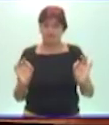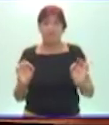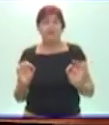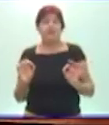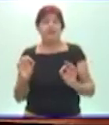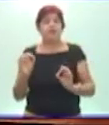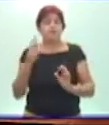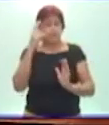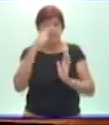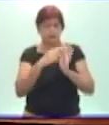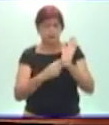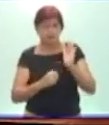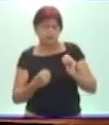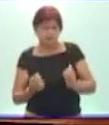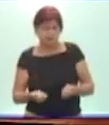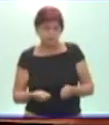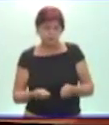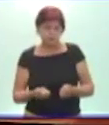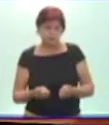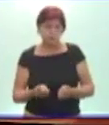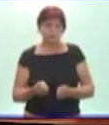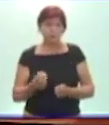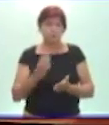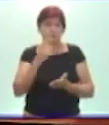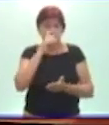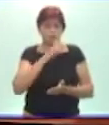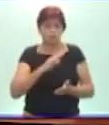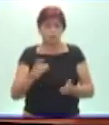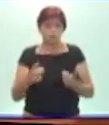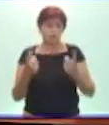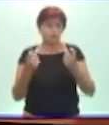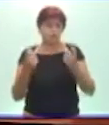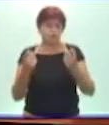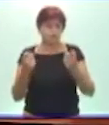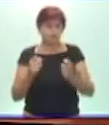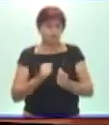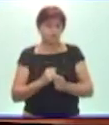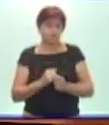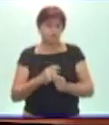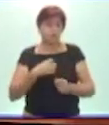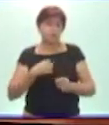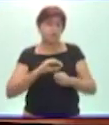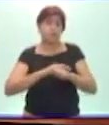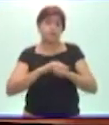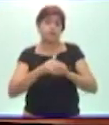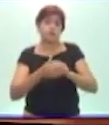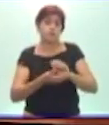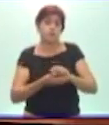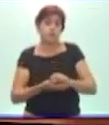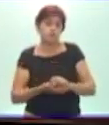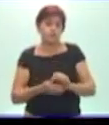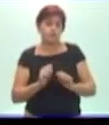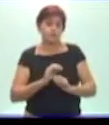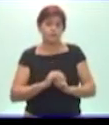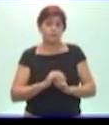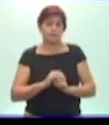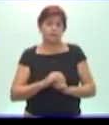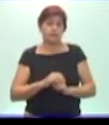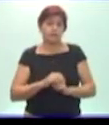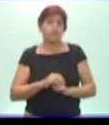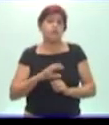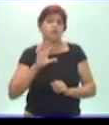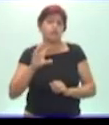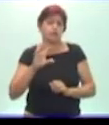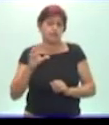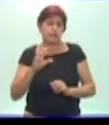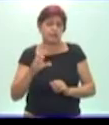diferente. Si hay un niño con necesidades educativas especiales que tiene un hermano y es capaz de reclamar su derecho con los